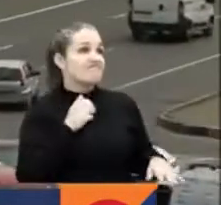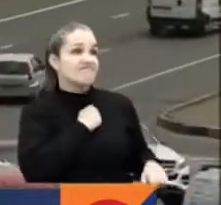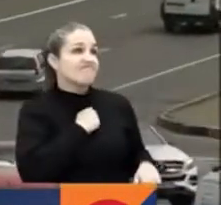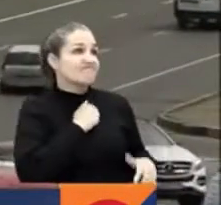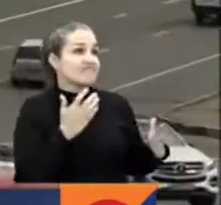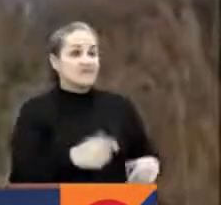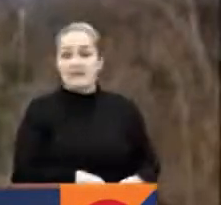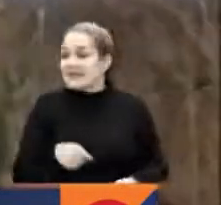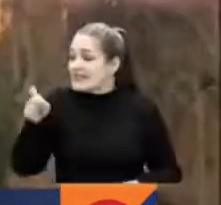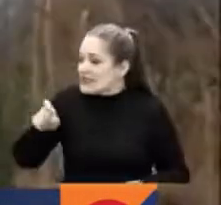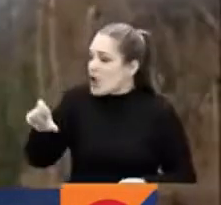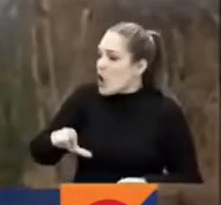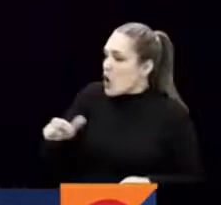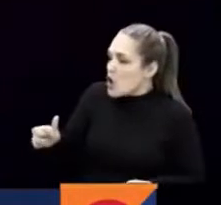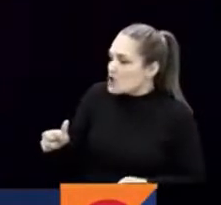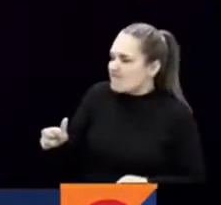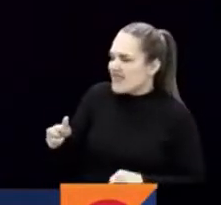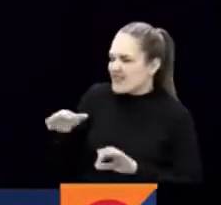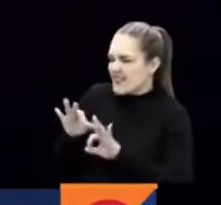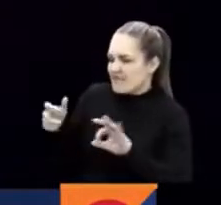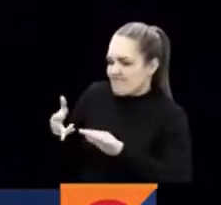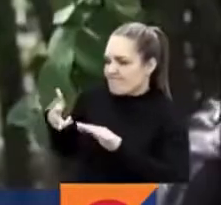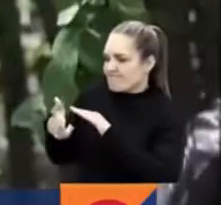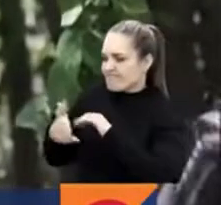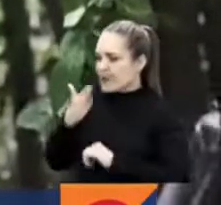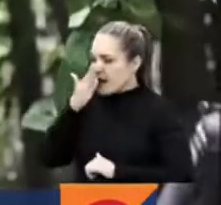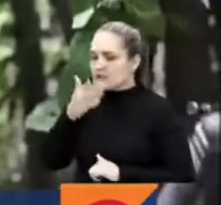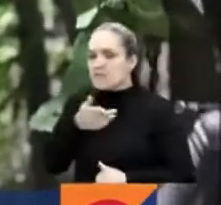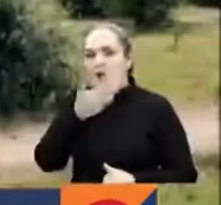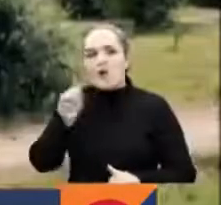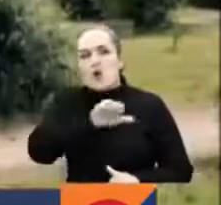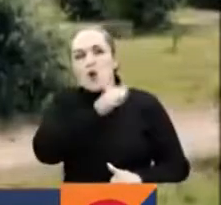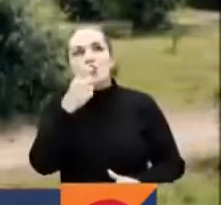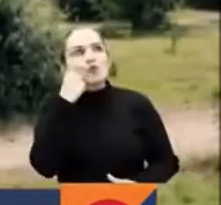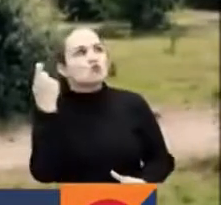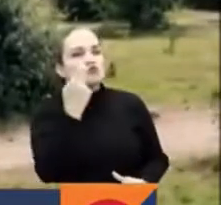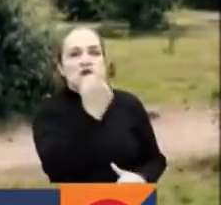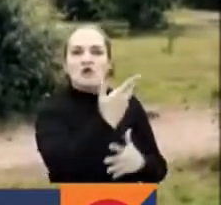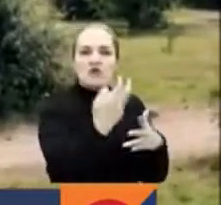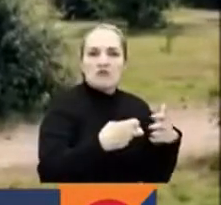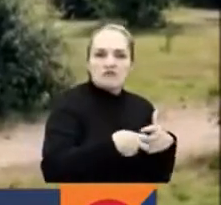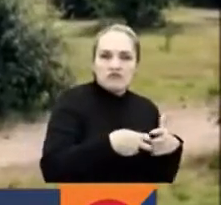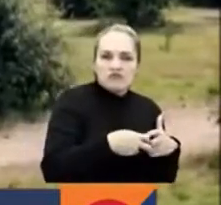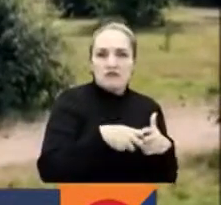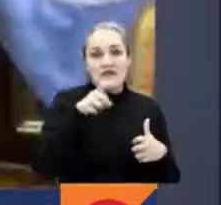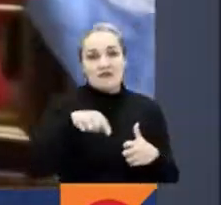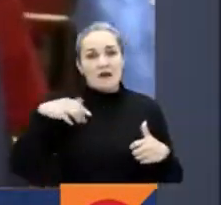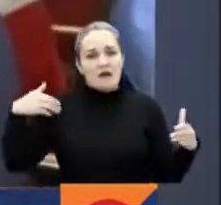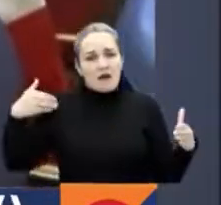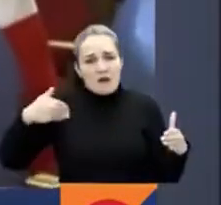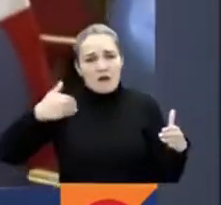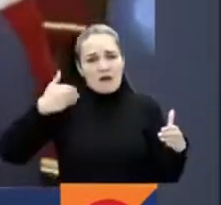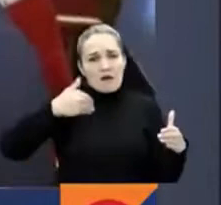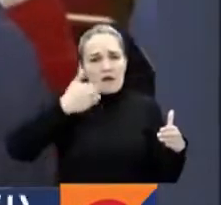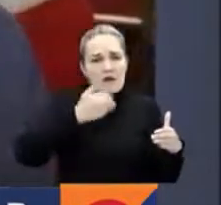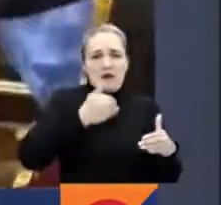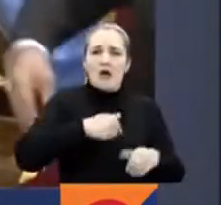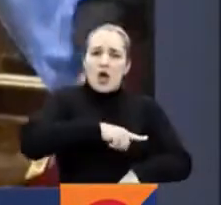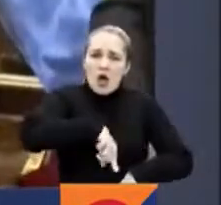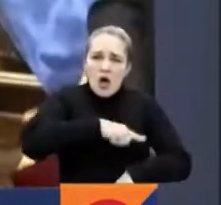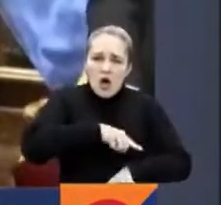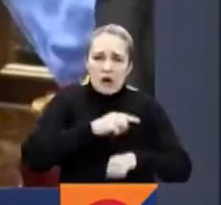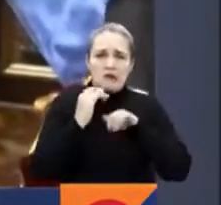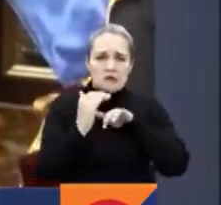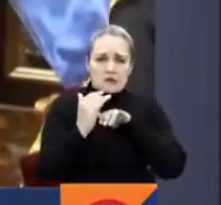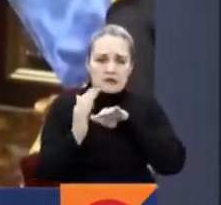y optar por otras fuentes. Son casi 3.600 horas de esta guerra cambiante, pero vigente. El presidente